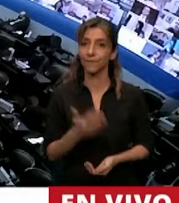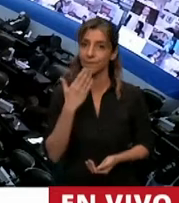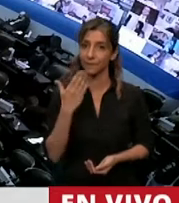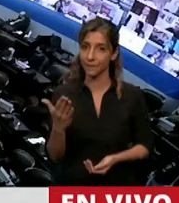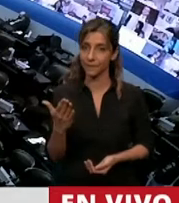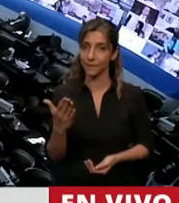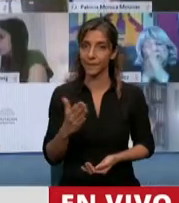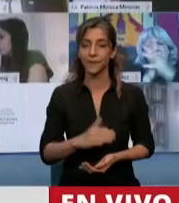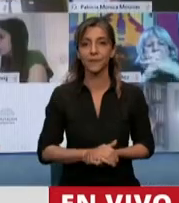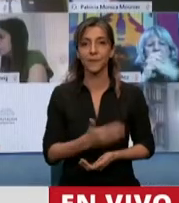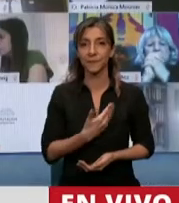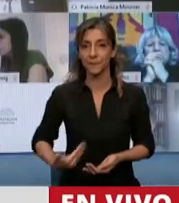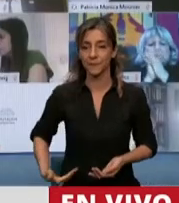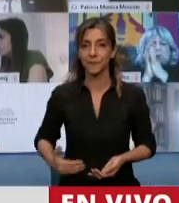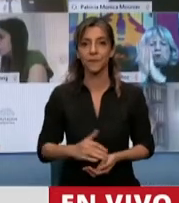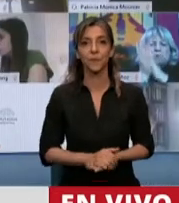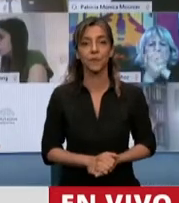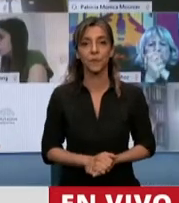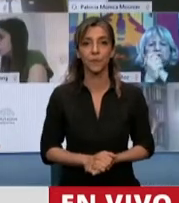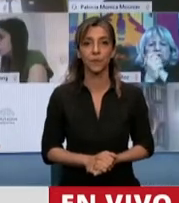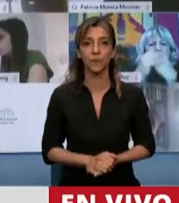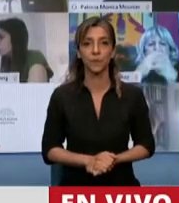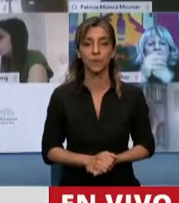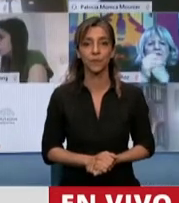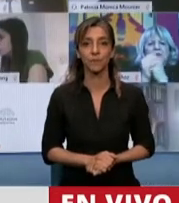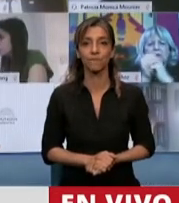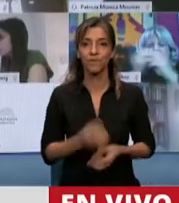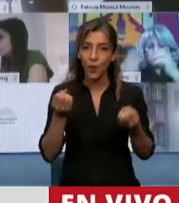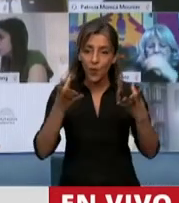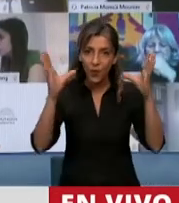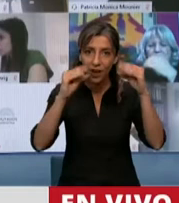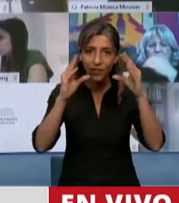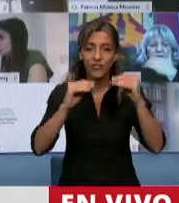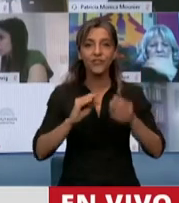Gracias, presidente. Buenas noches.